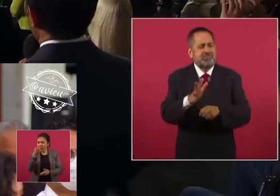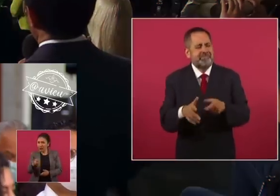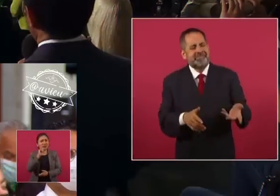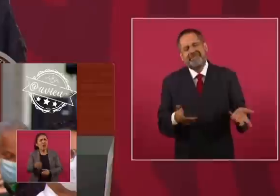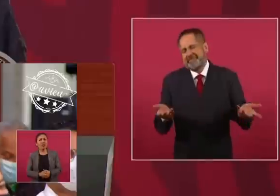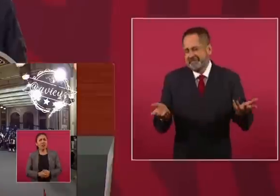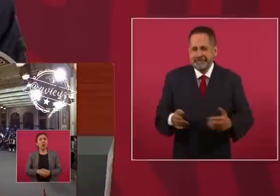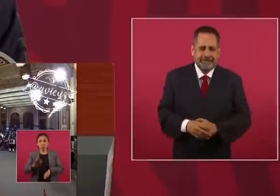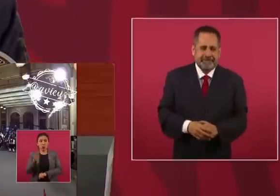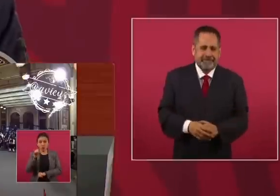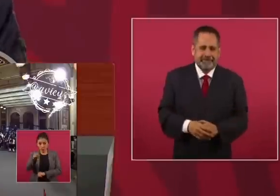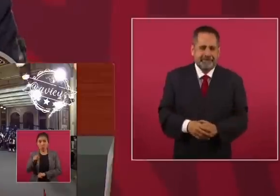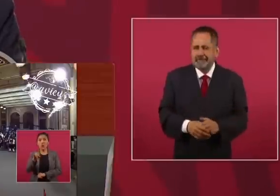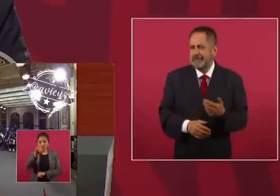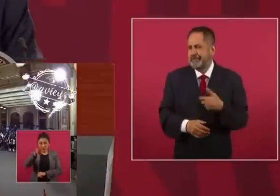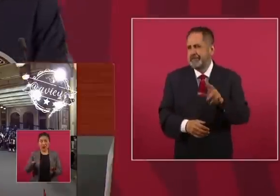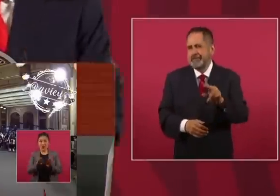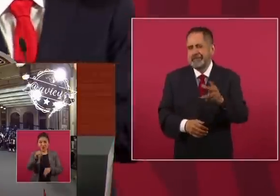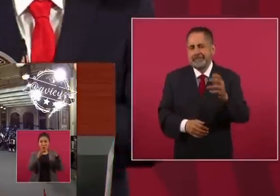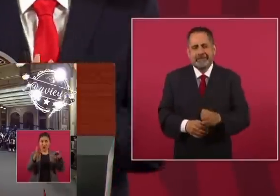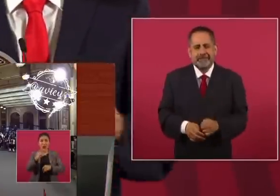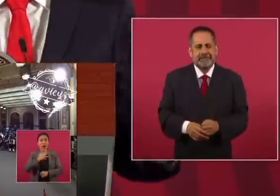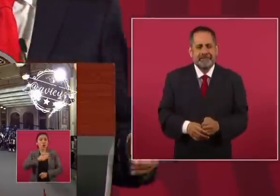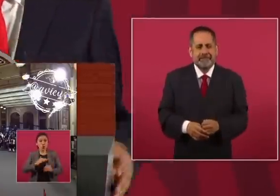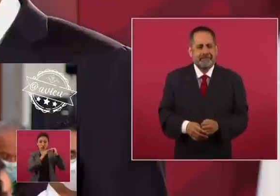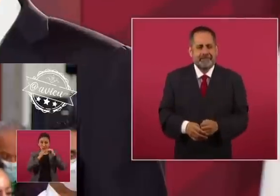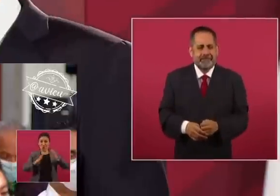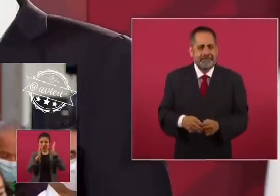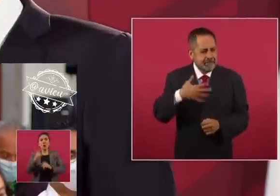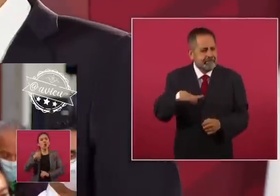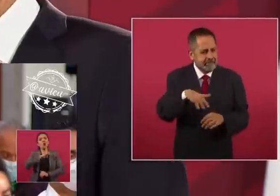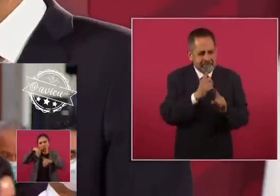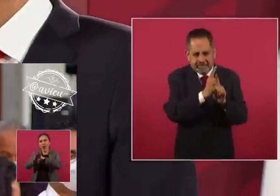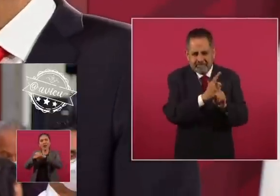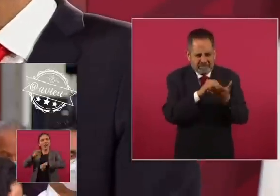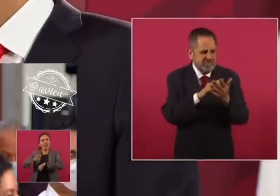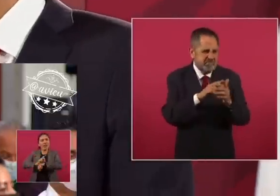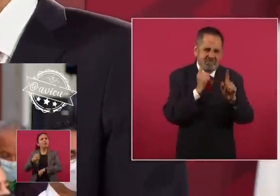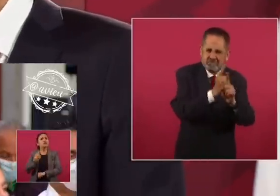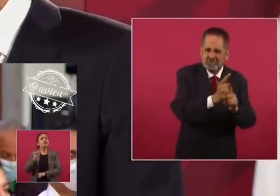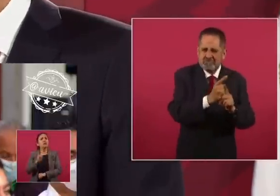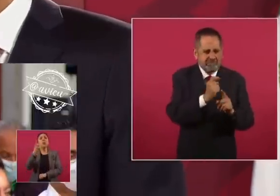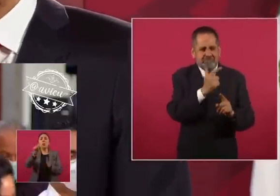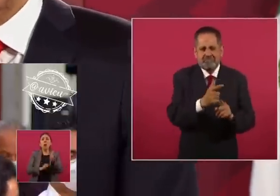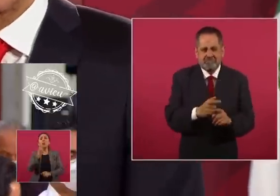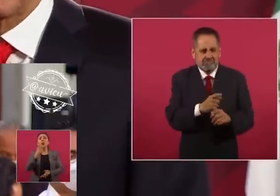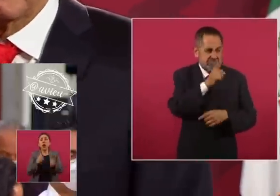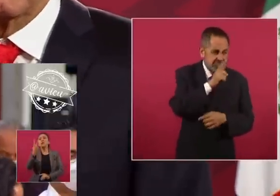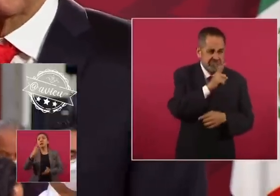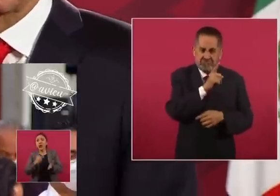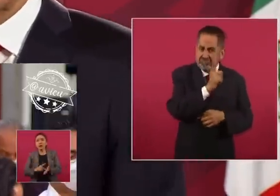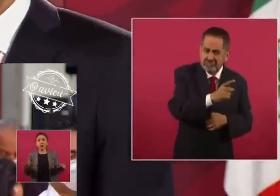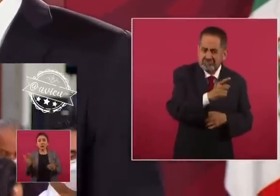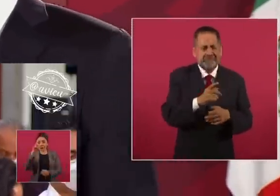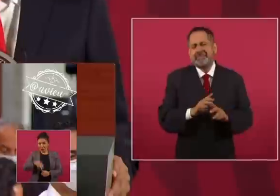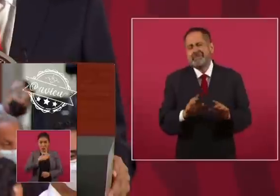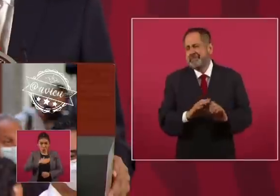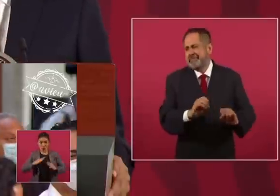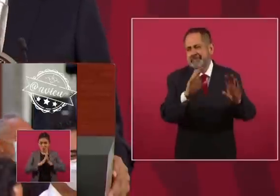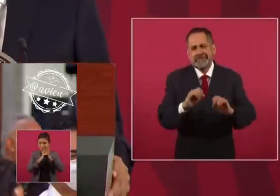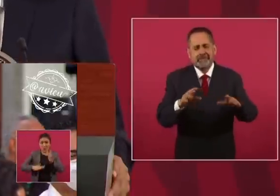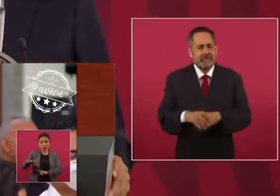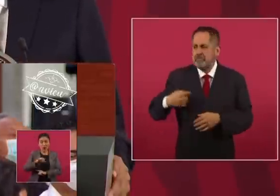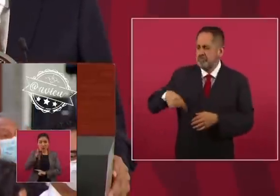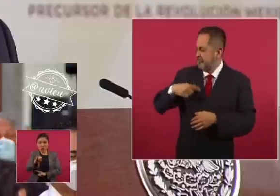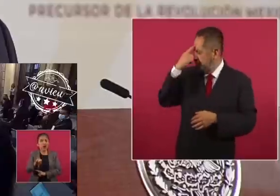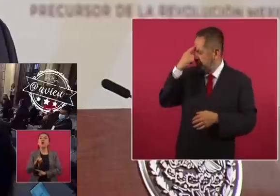Entonces, no vamos nosotros a perseguir a nadie, a reprimir a nadie, es una cuestión